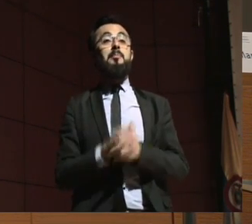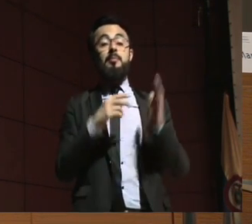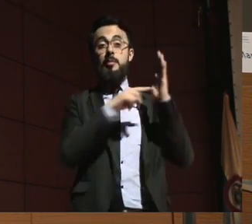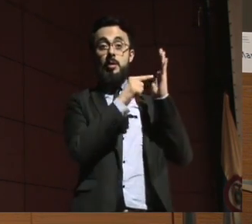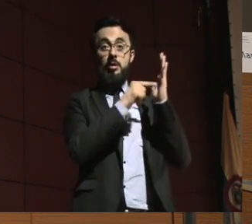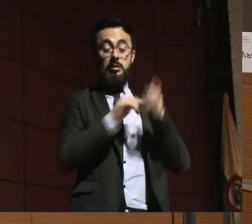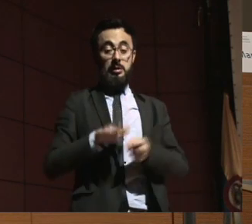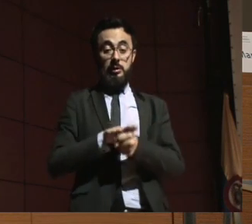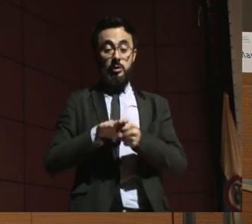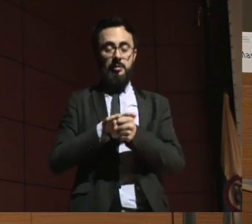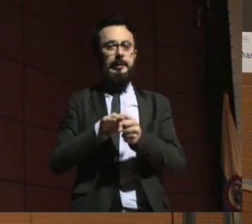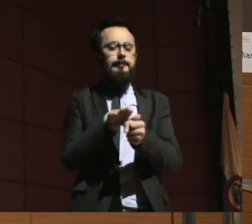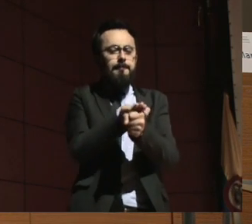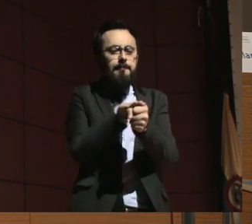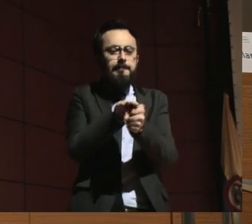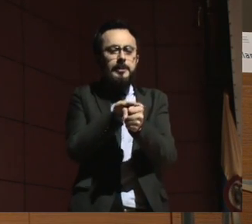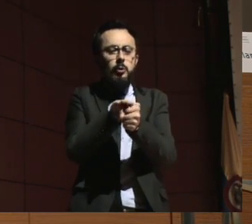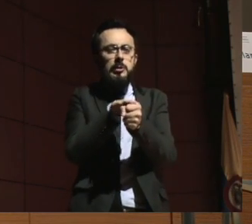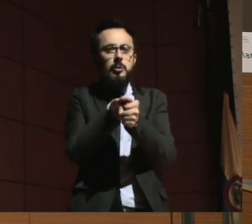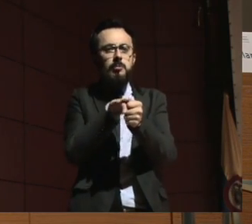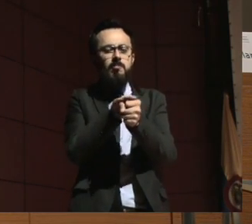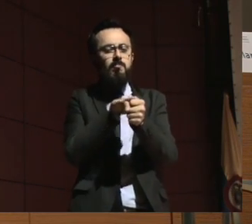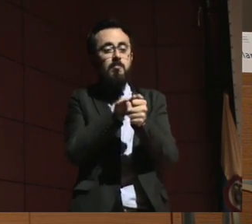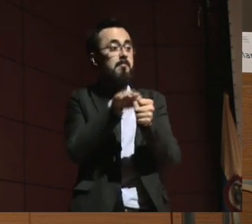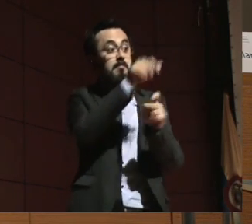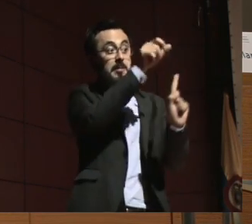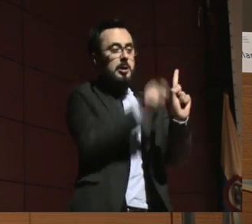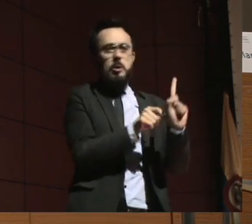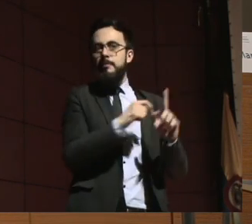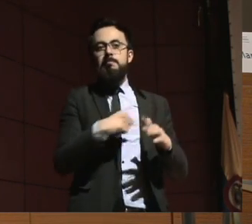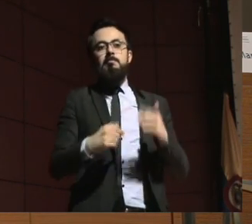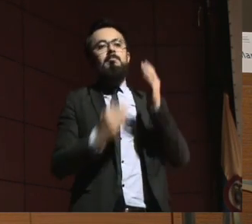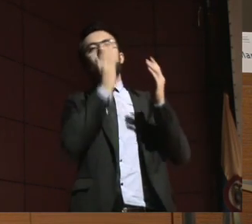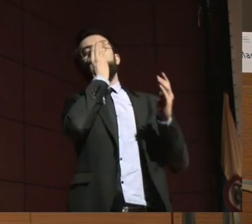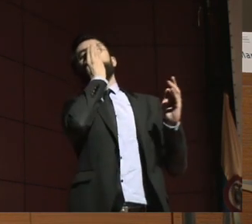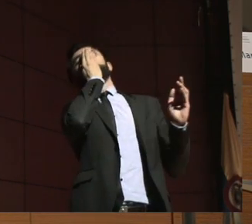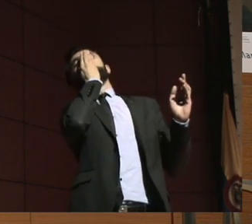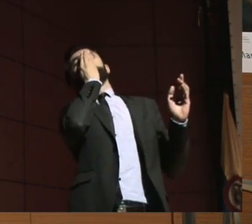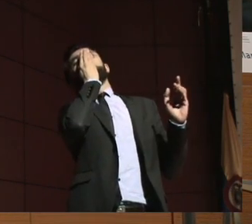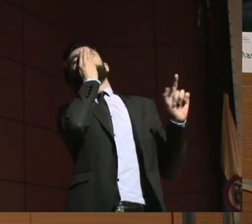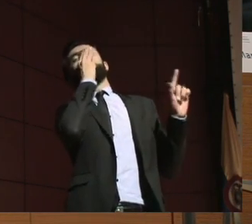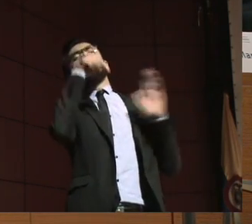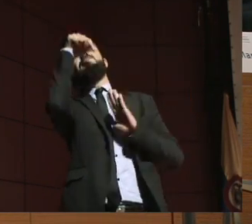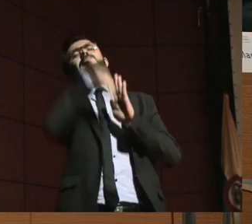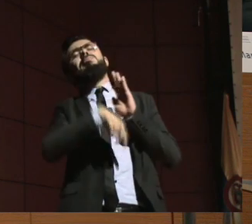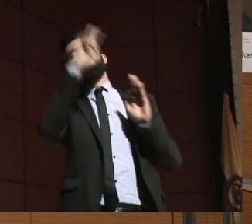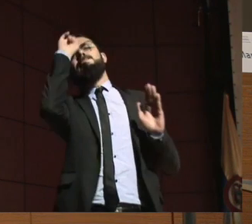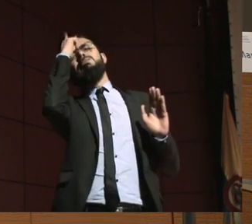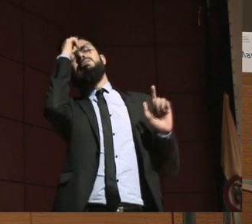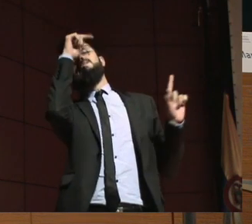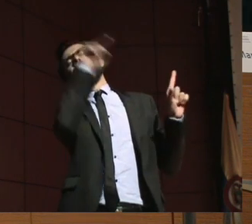complicado el saber o conocer la voluntad y las preferencias de la persona, tiene que